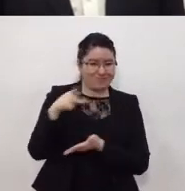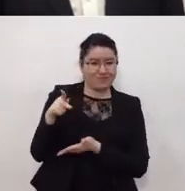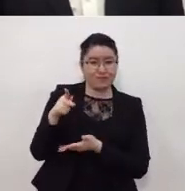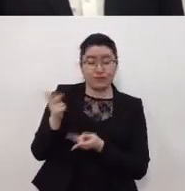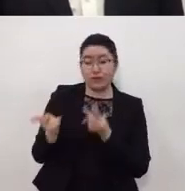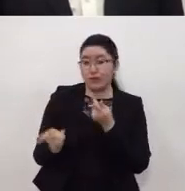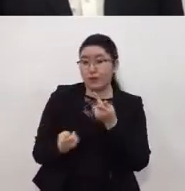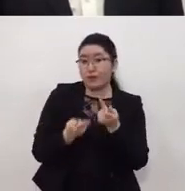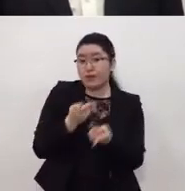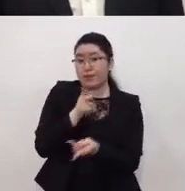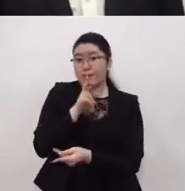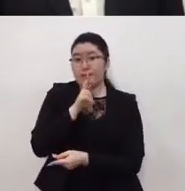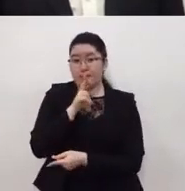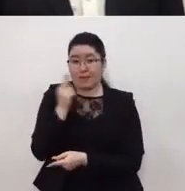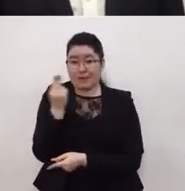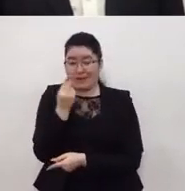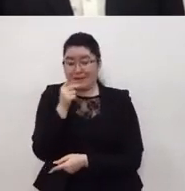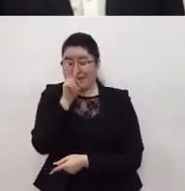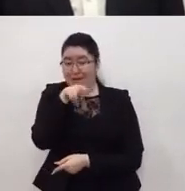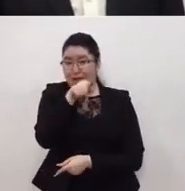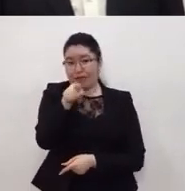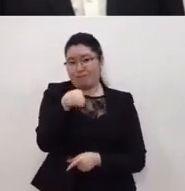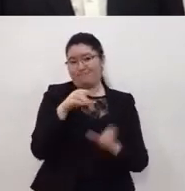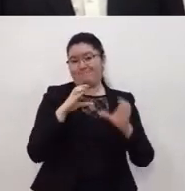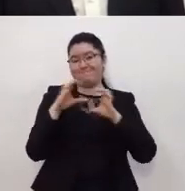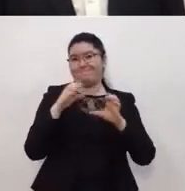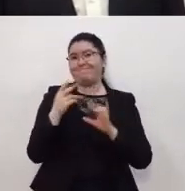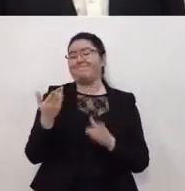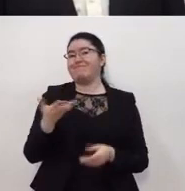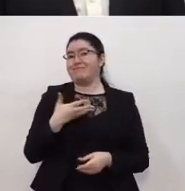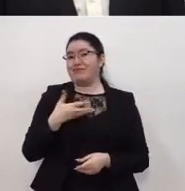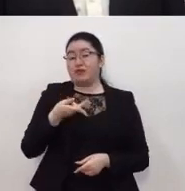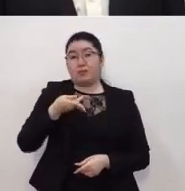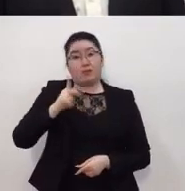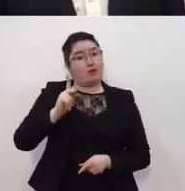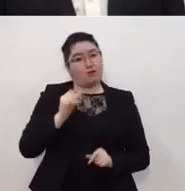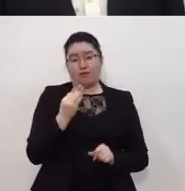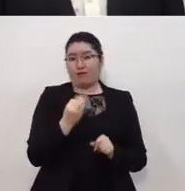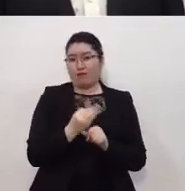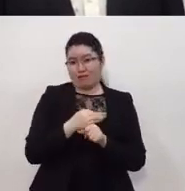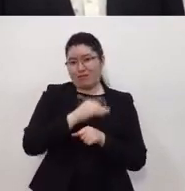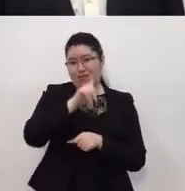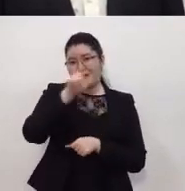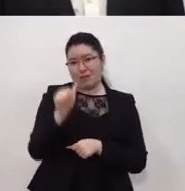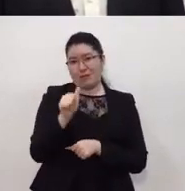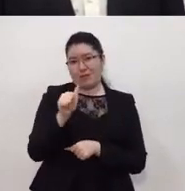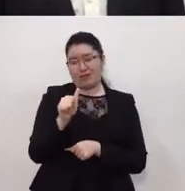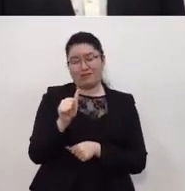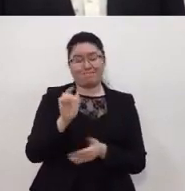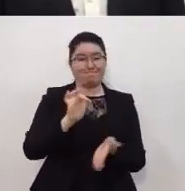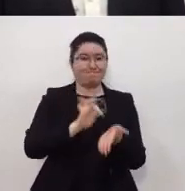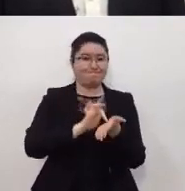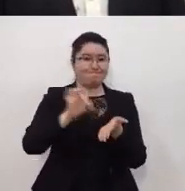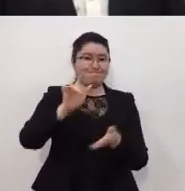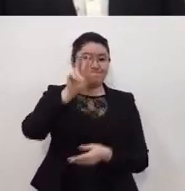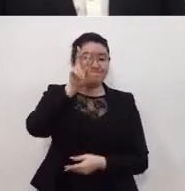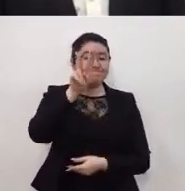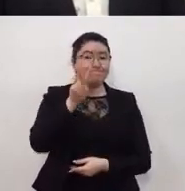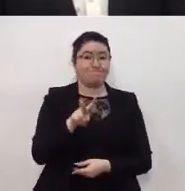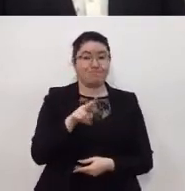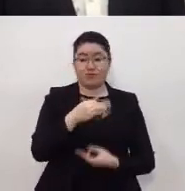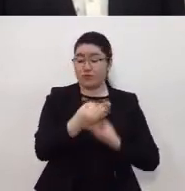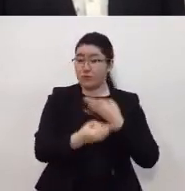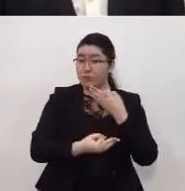las preguntas que seguramente tienen todos los medios de comunicación pero ya sería pues más adelante y les agradecemos mucho